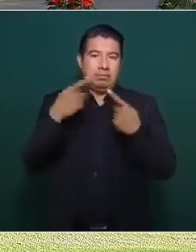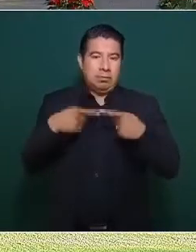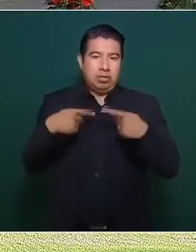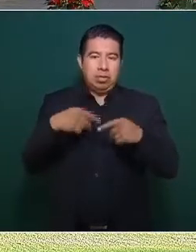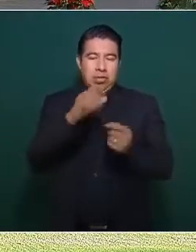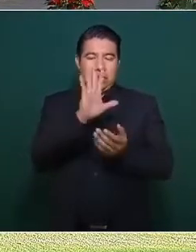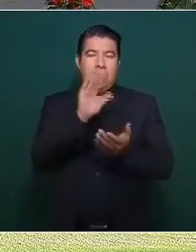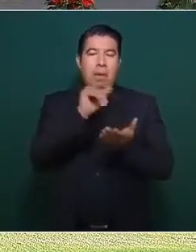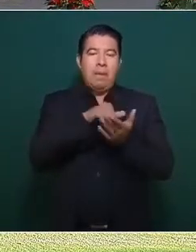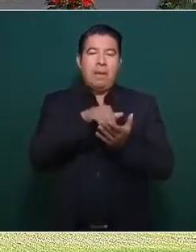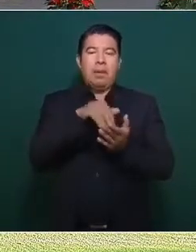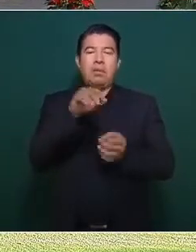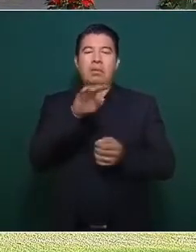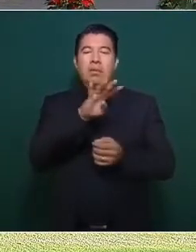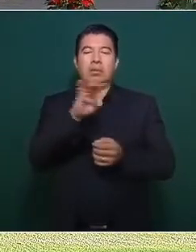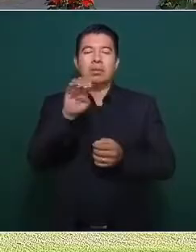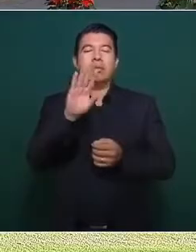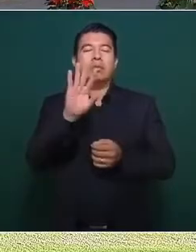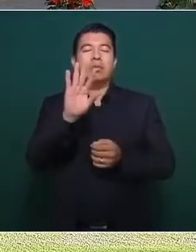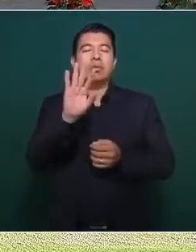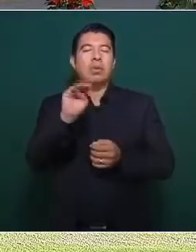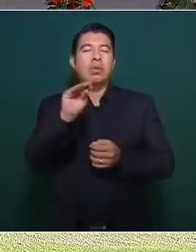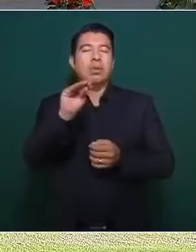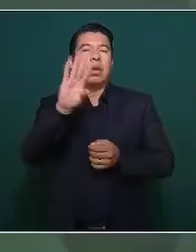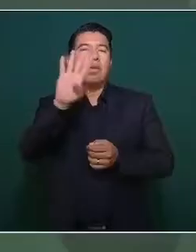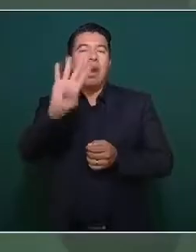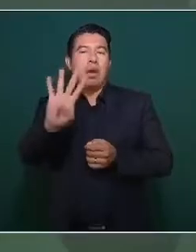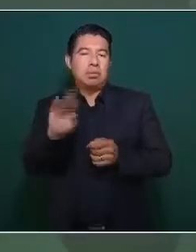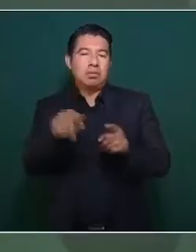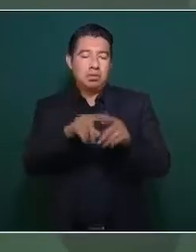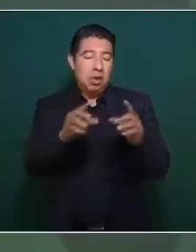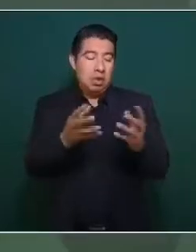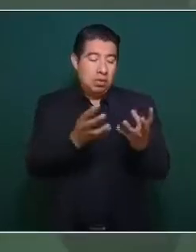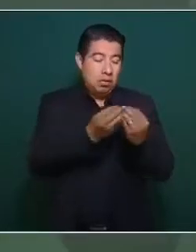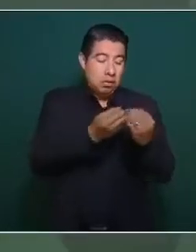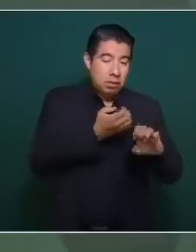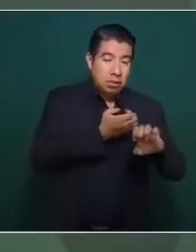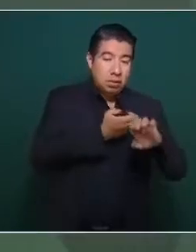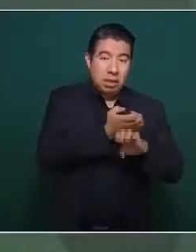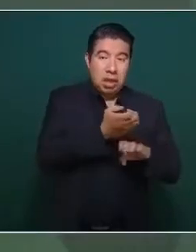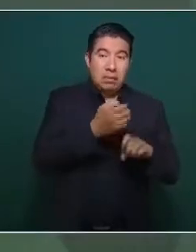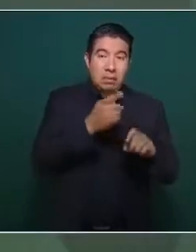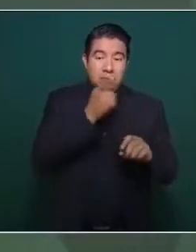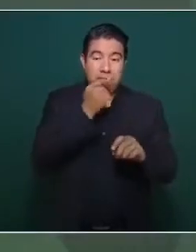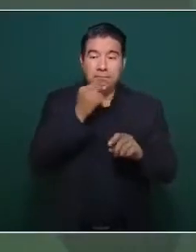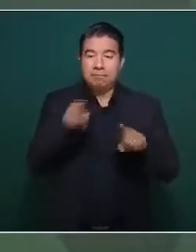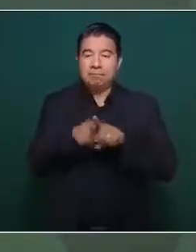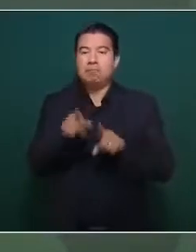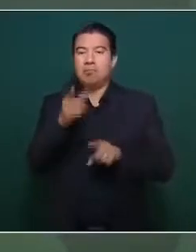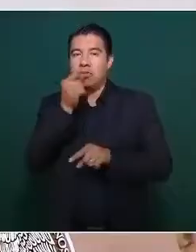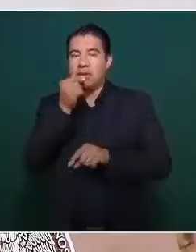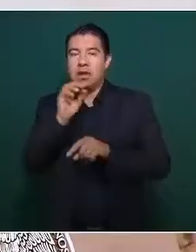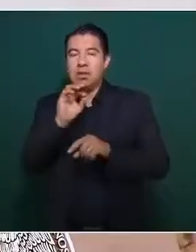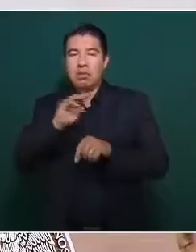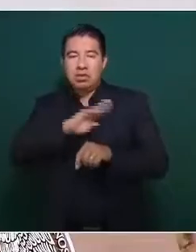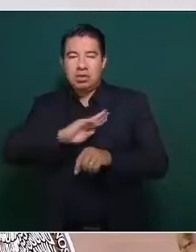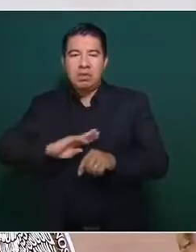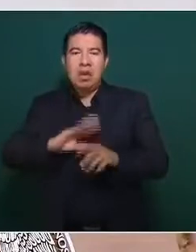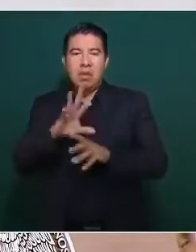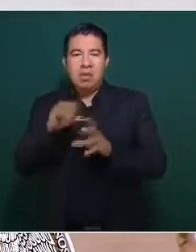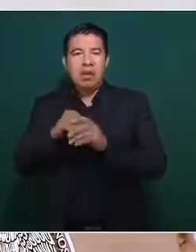.394. y si unimos las fuerzas estatales, municipales y federales, tenemos